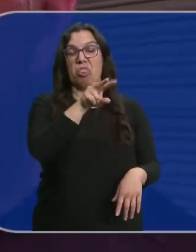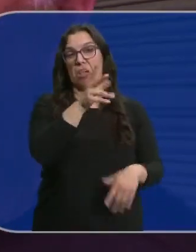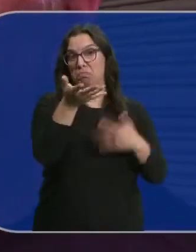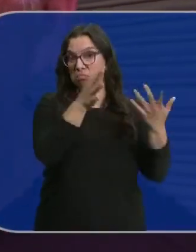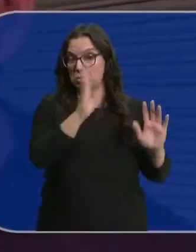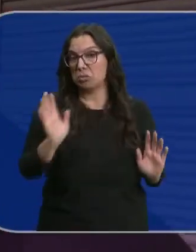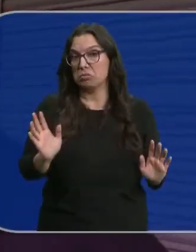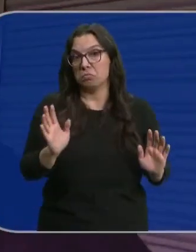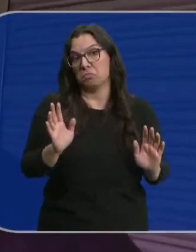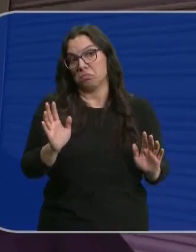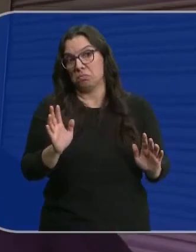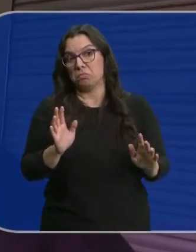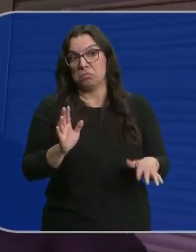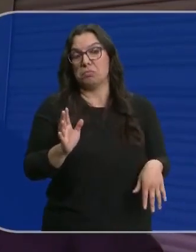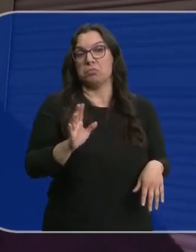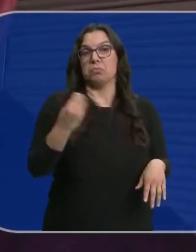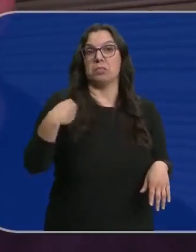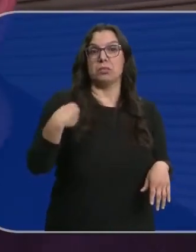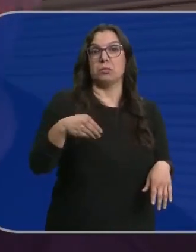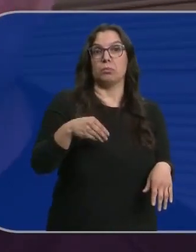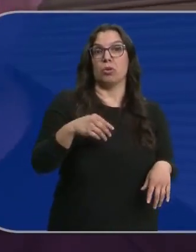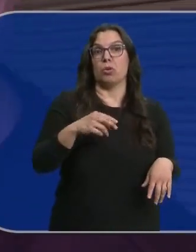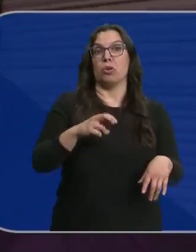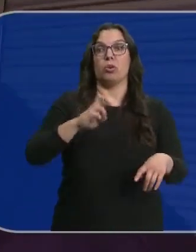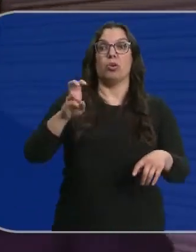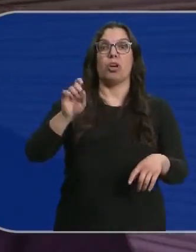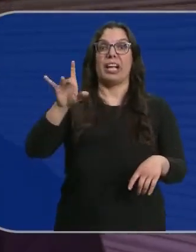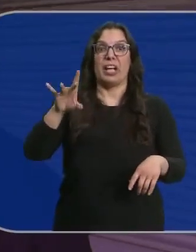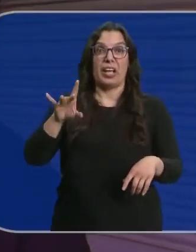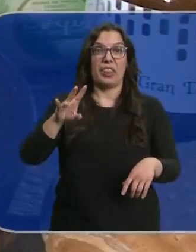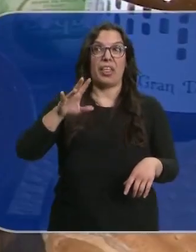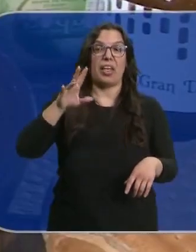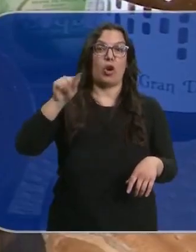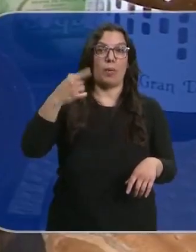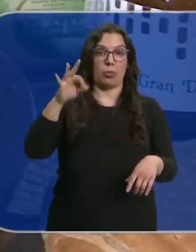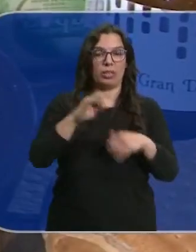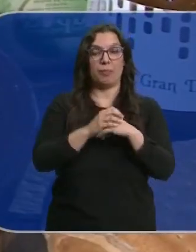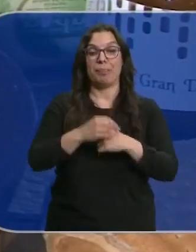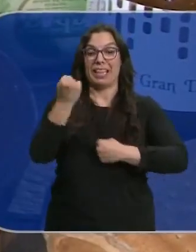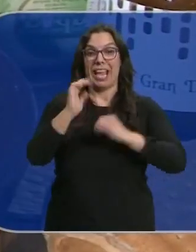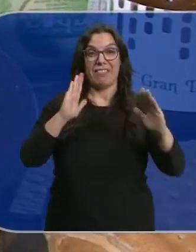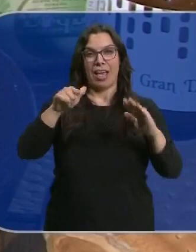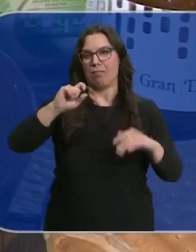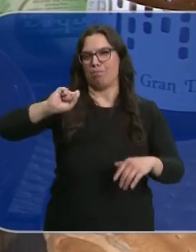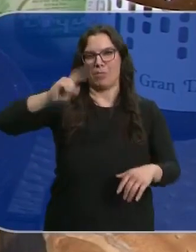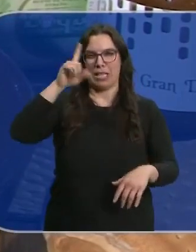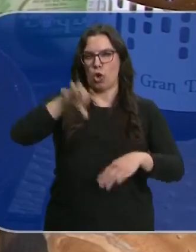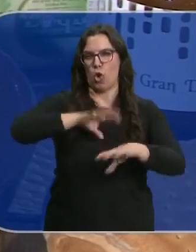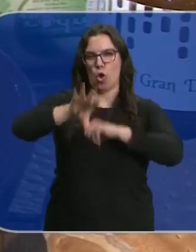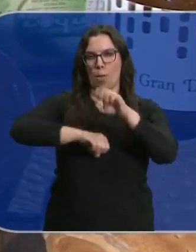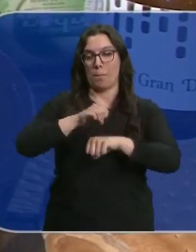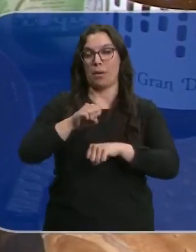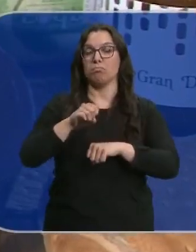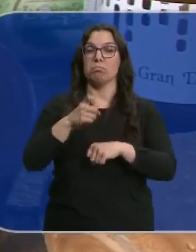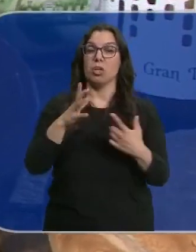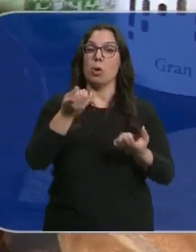12 y pico y según lo compras a 15, 15. Navidad es la temporada alta de este selecto